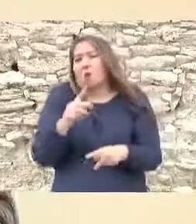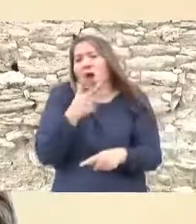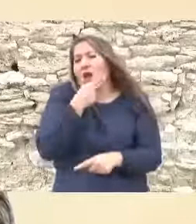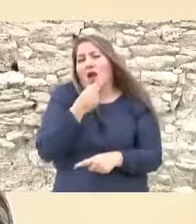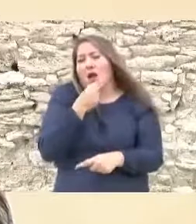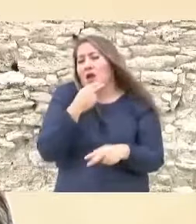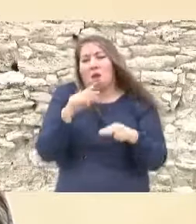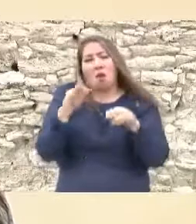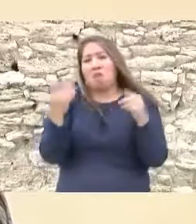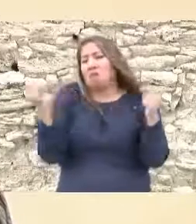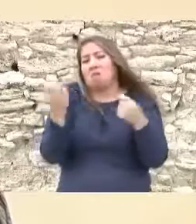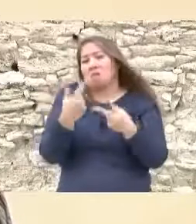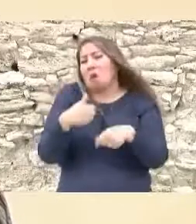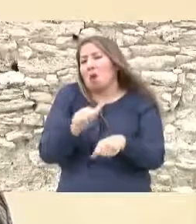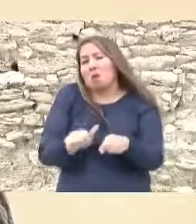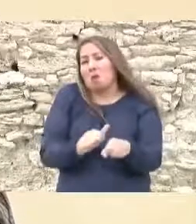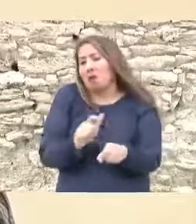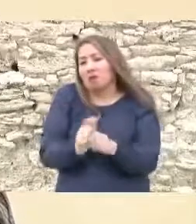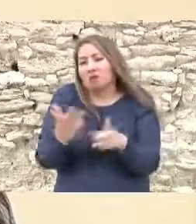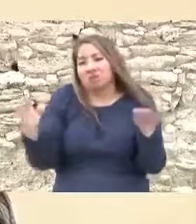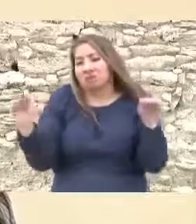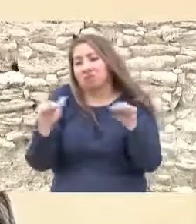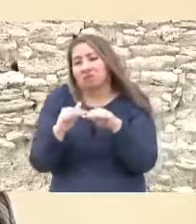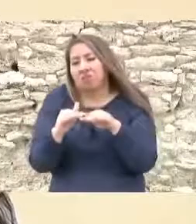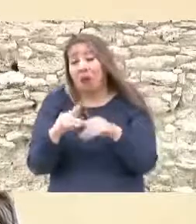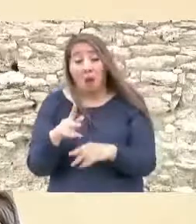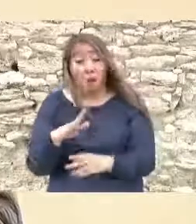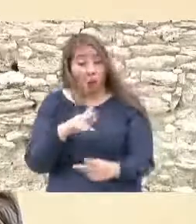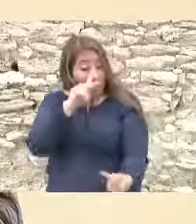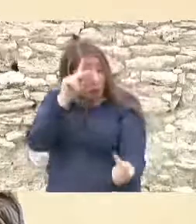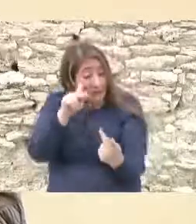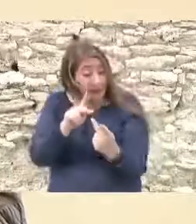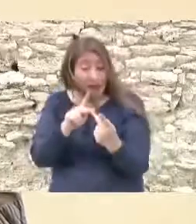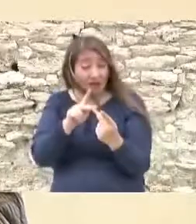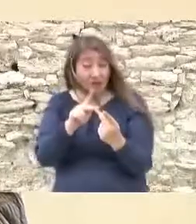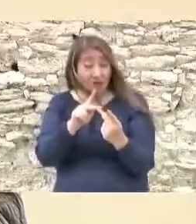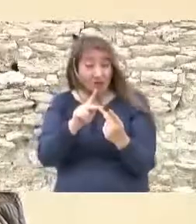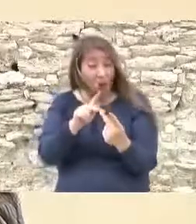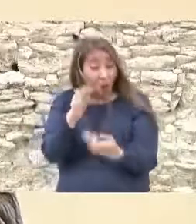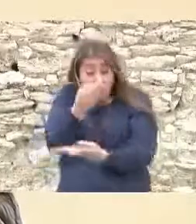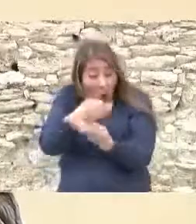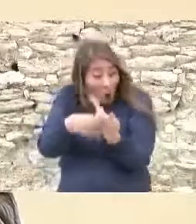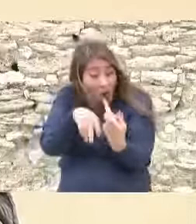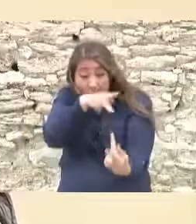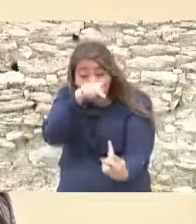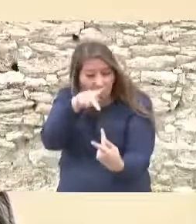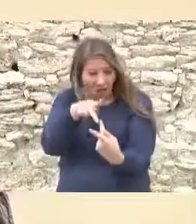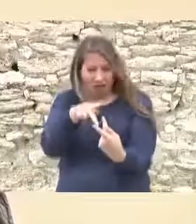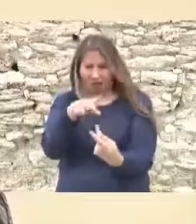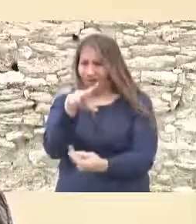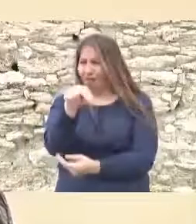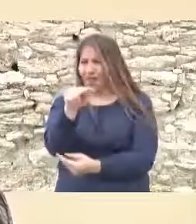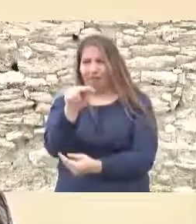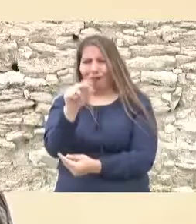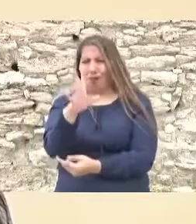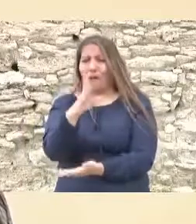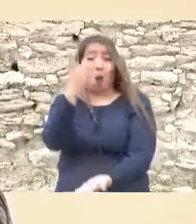la perfección sólo corresponde al creador